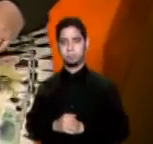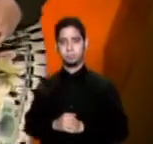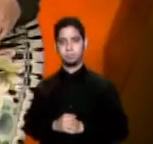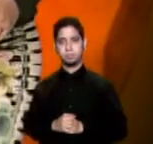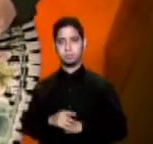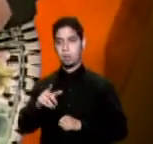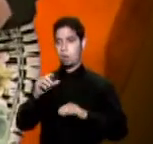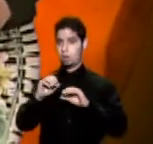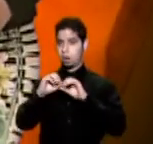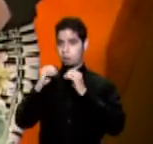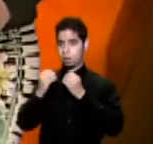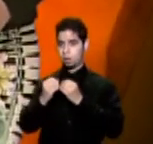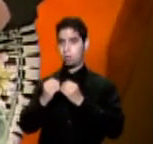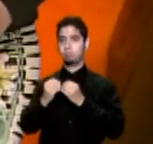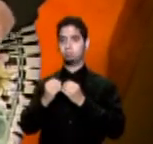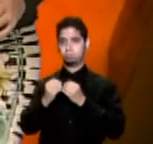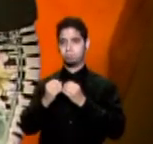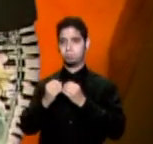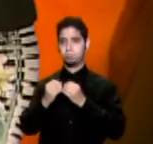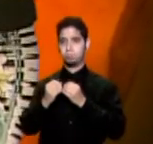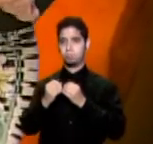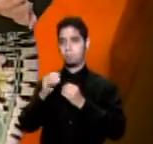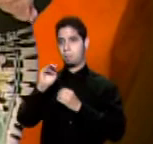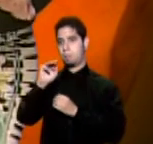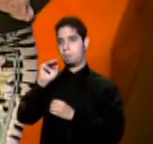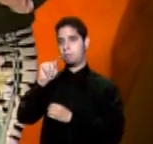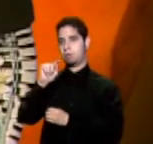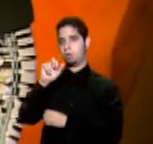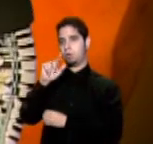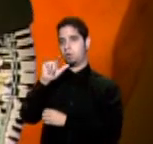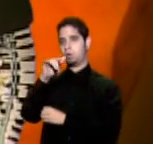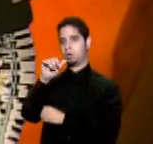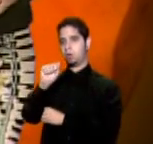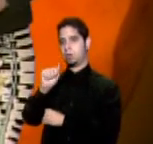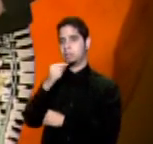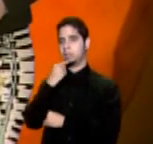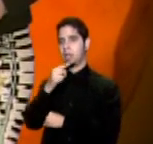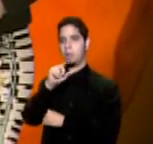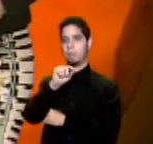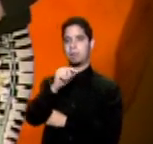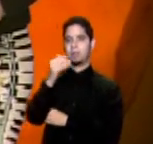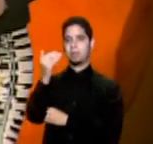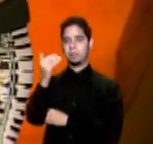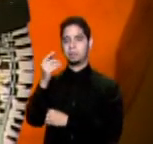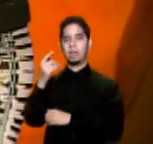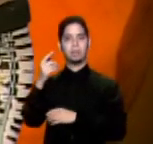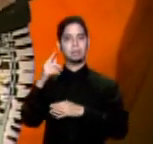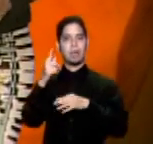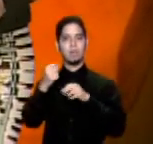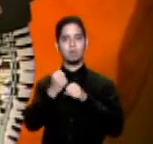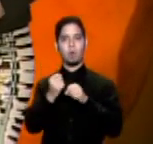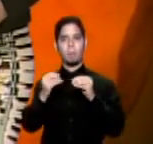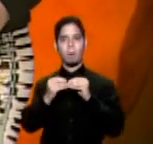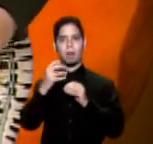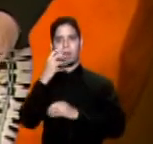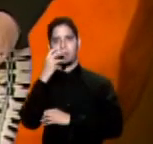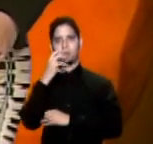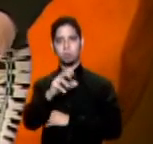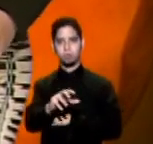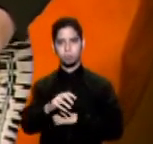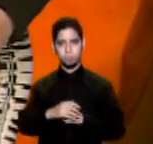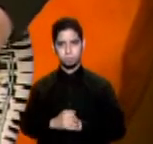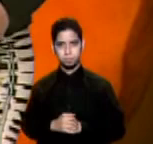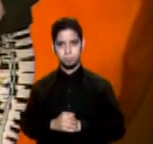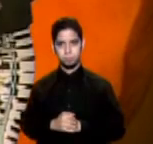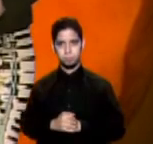confirmó que el año 2015 es el más caluroso jamás registrado en la historia y esto claro traerá mayores